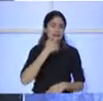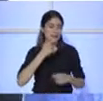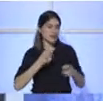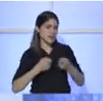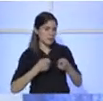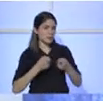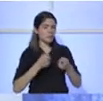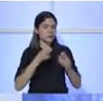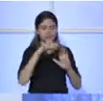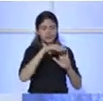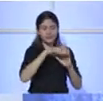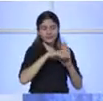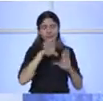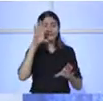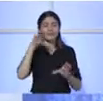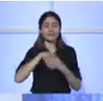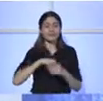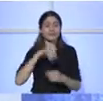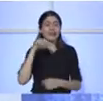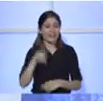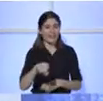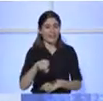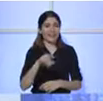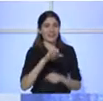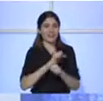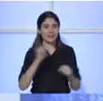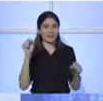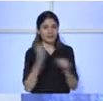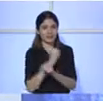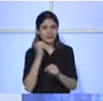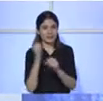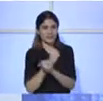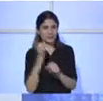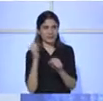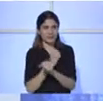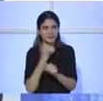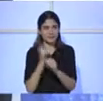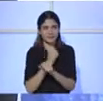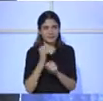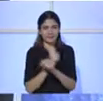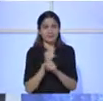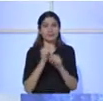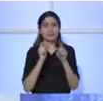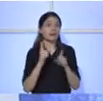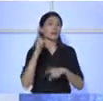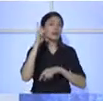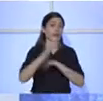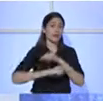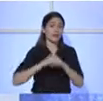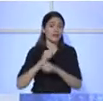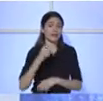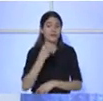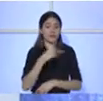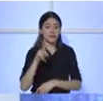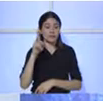todo lo que realmente le sirva a mis procuradores delegados. Y creo que vamos a lograrlo. Y fundamentalmente el año que viene vamos a